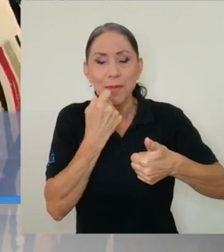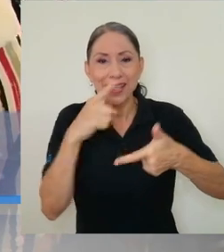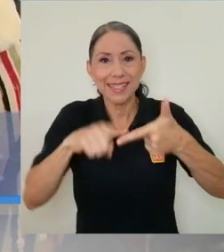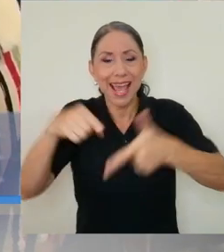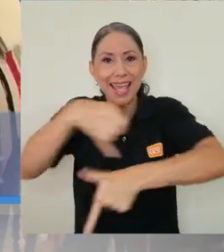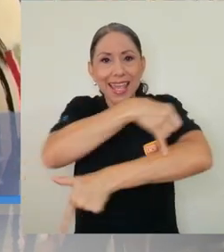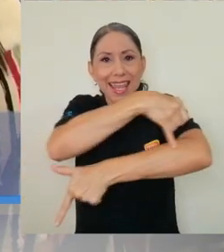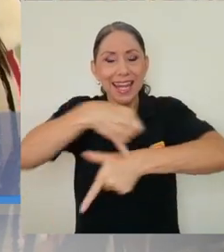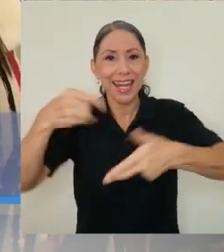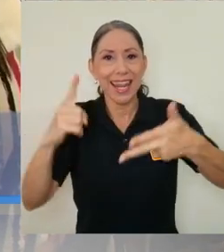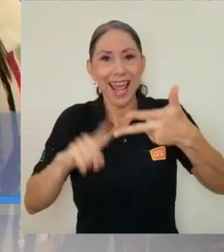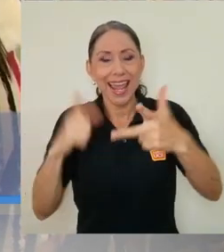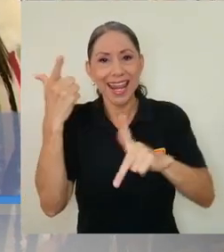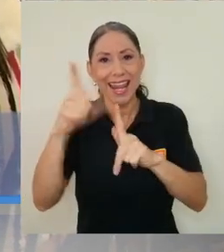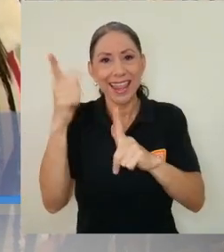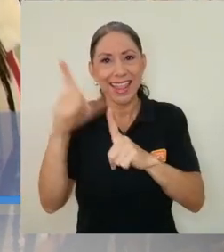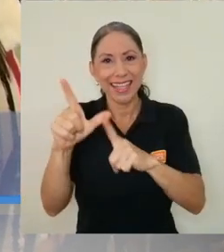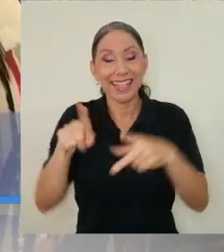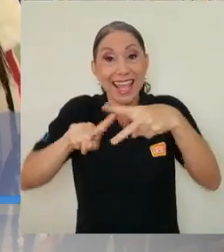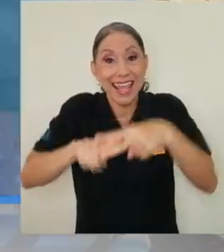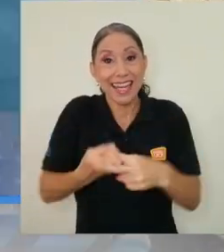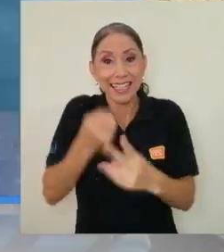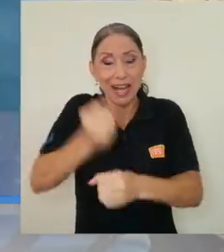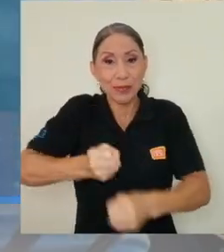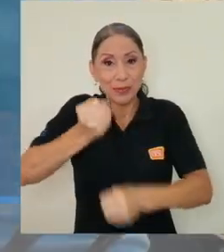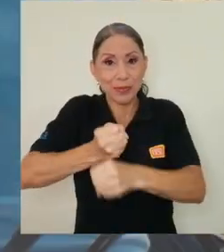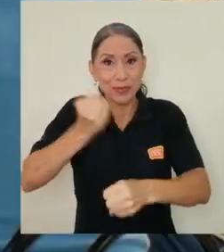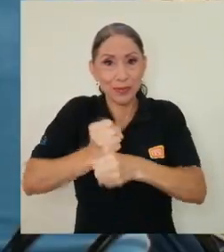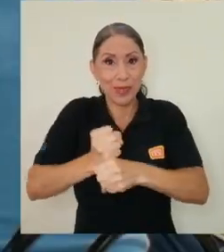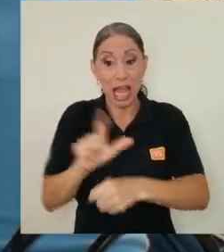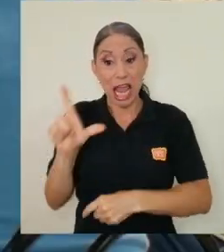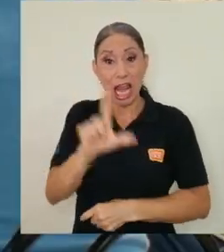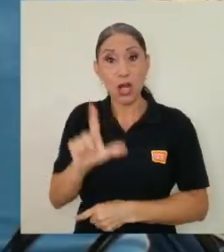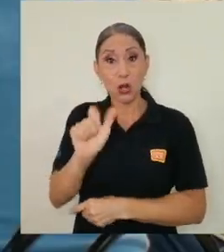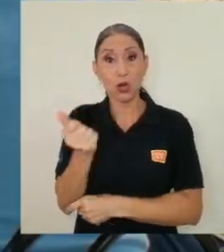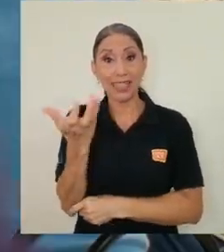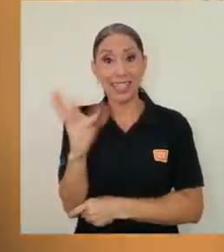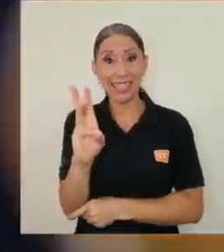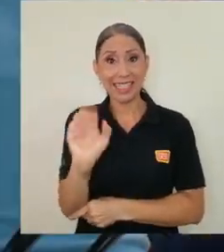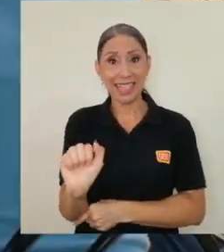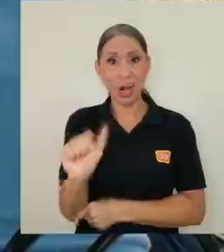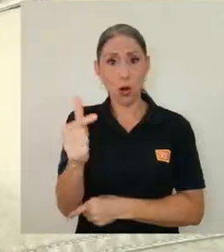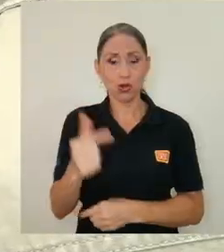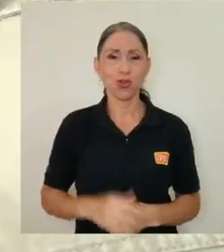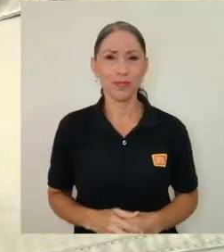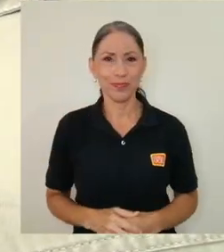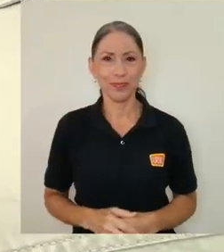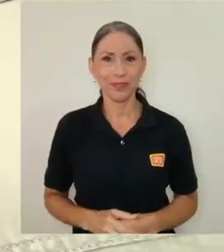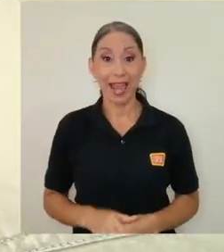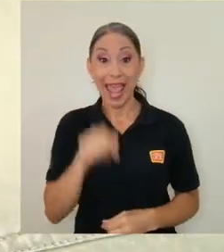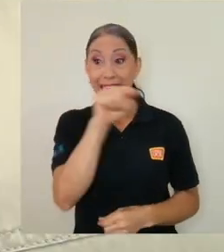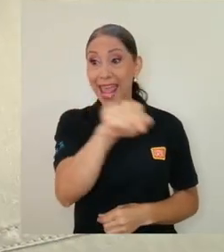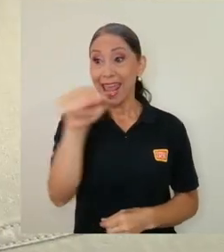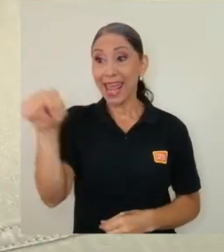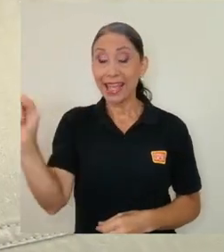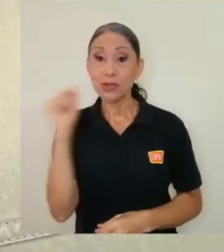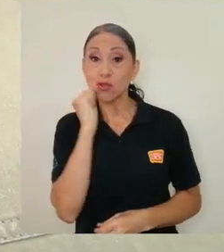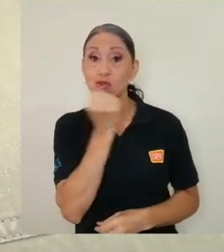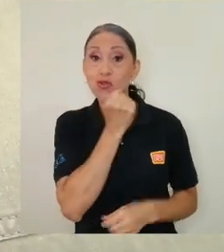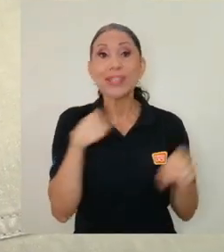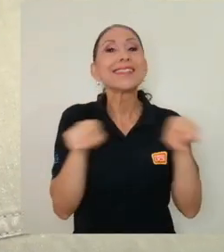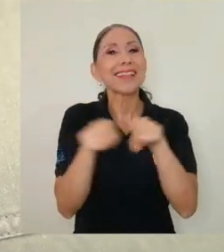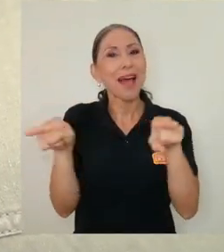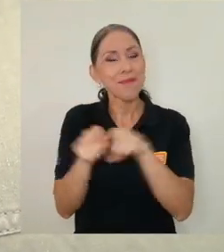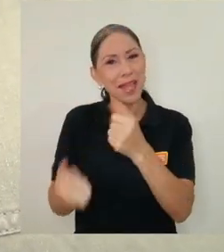Farmacia, Ingeniería y Letras, que iniciarán operaciones a partir del lunes 16 de agosto. Estos espacios también